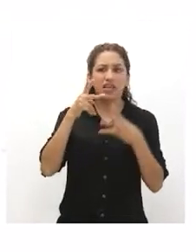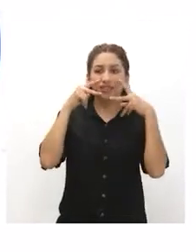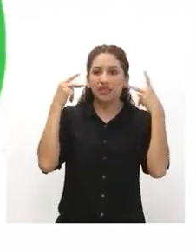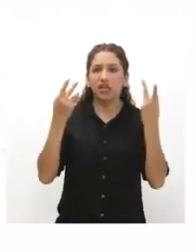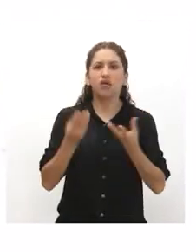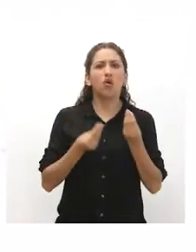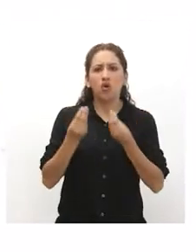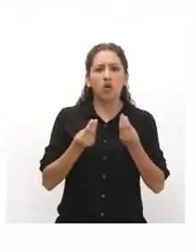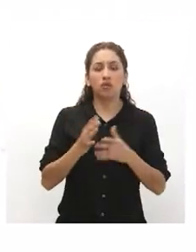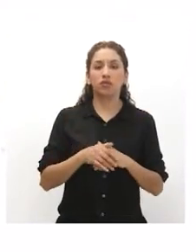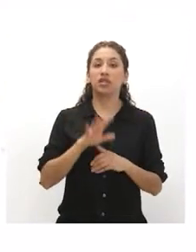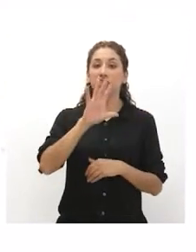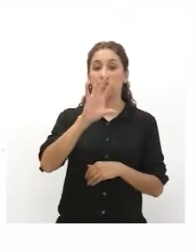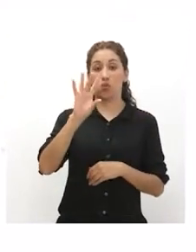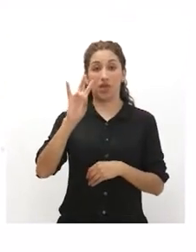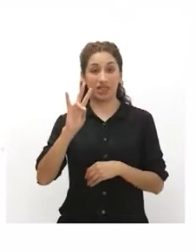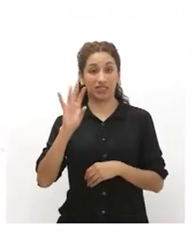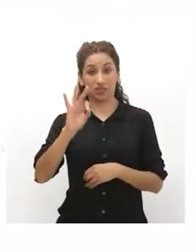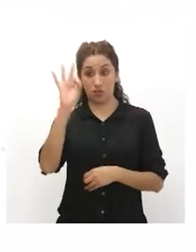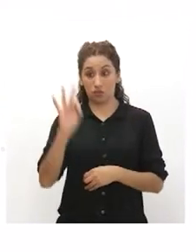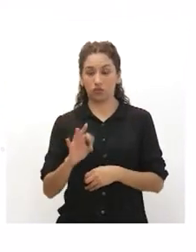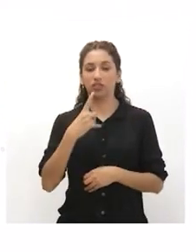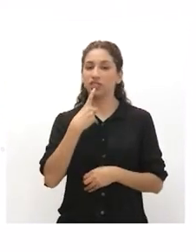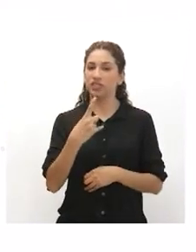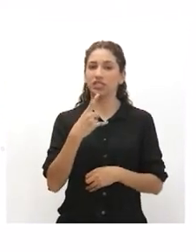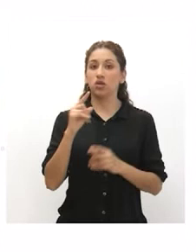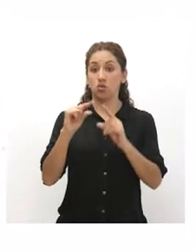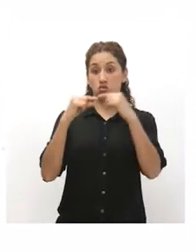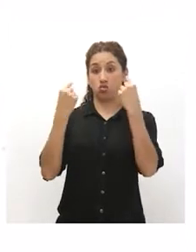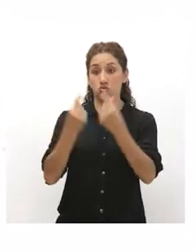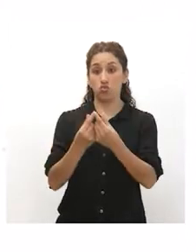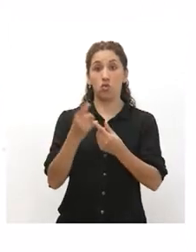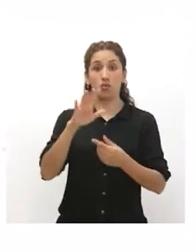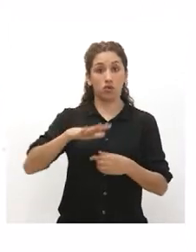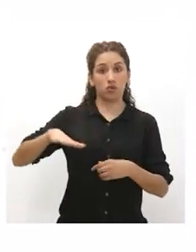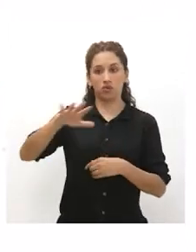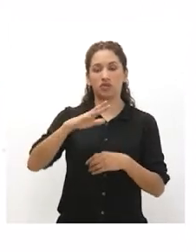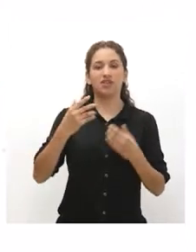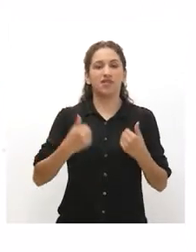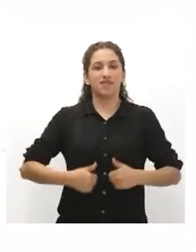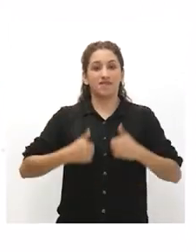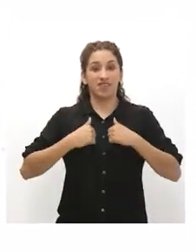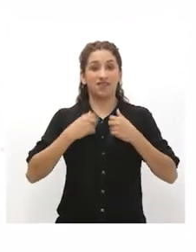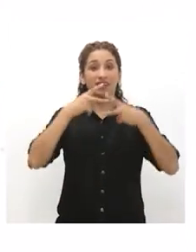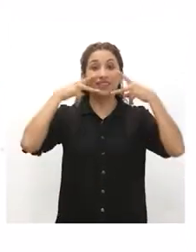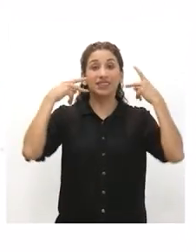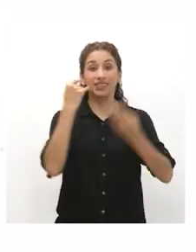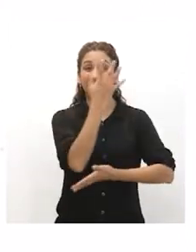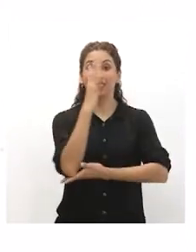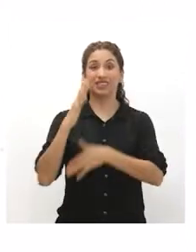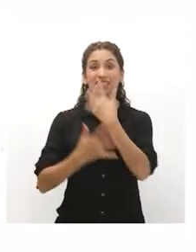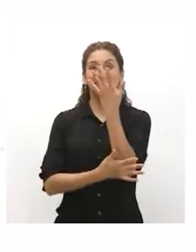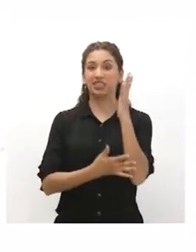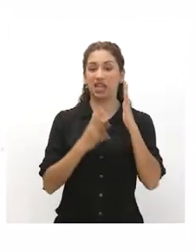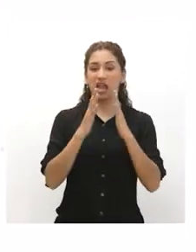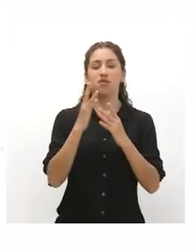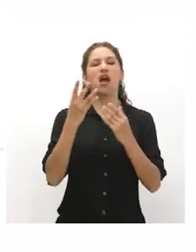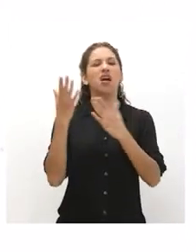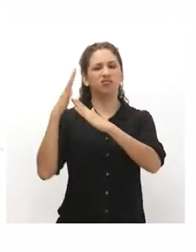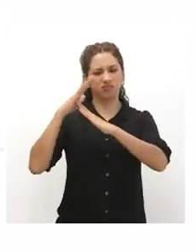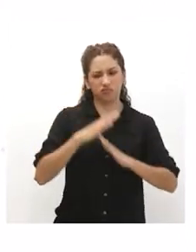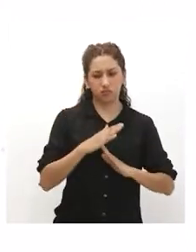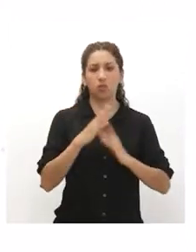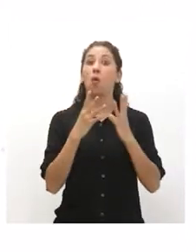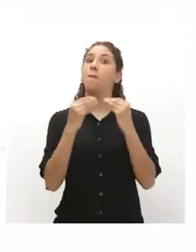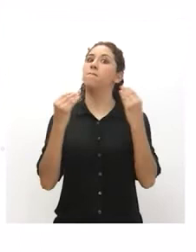El 57% percibe que la población indígena o nativa de la Amazonía es discriminada o muy